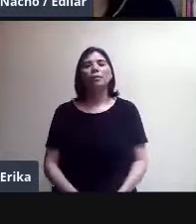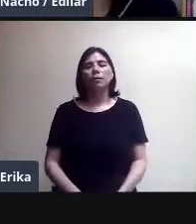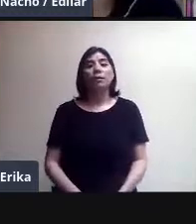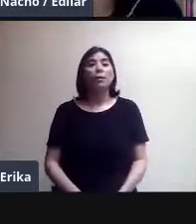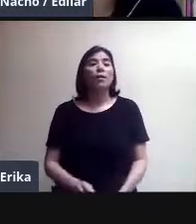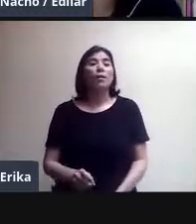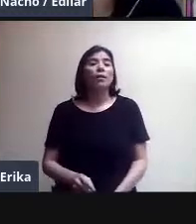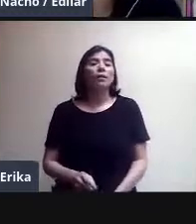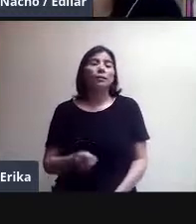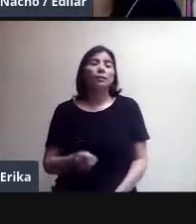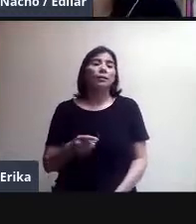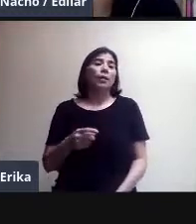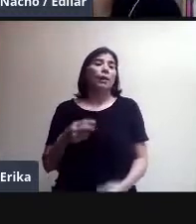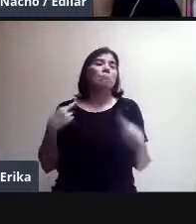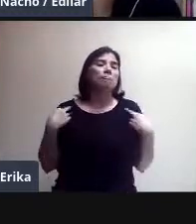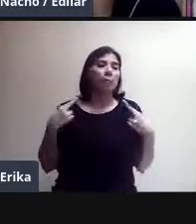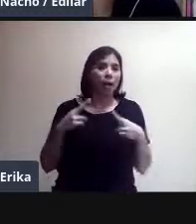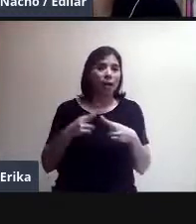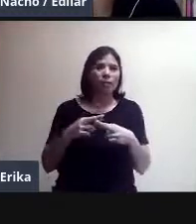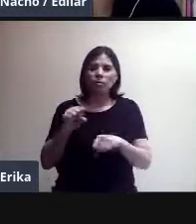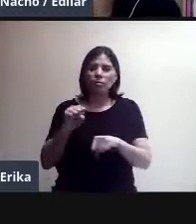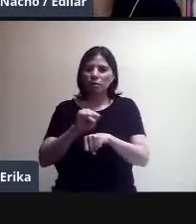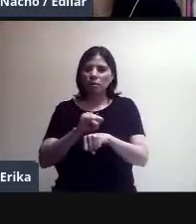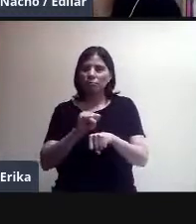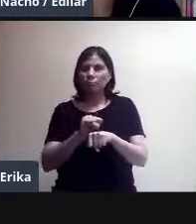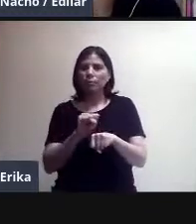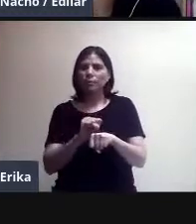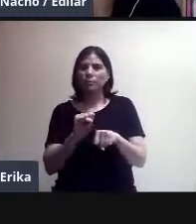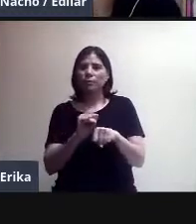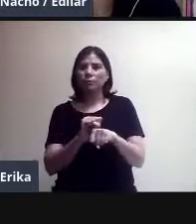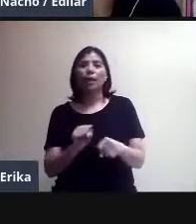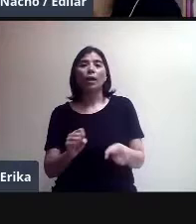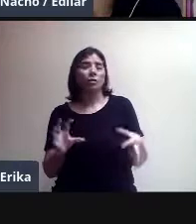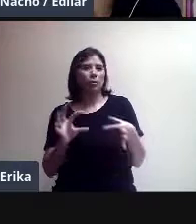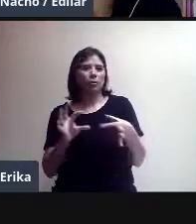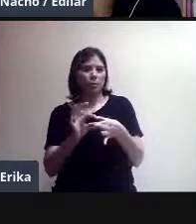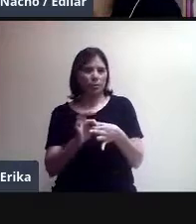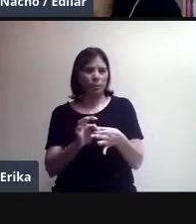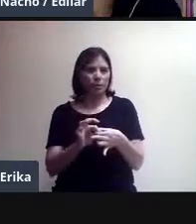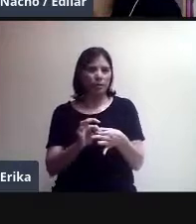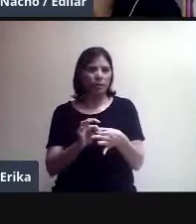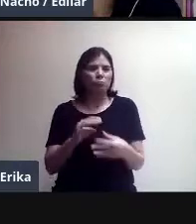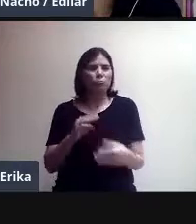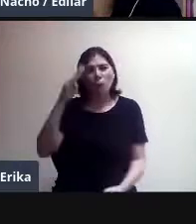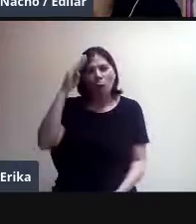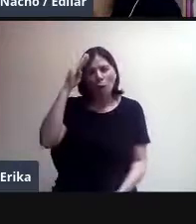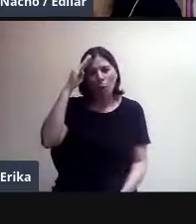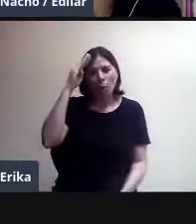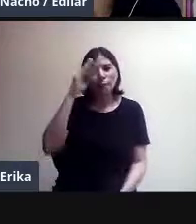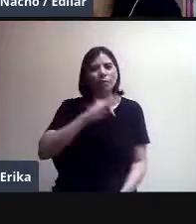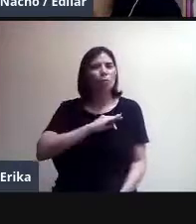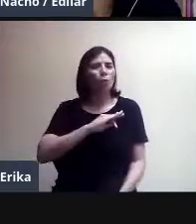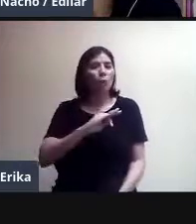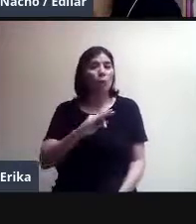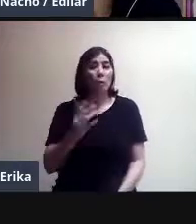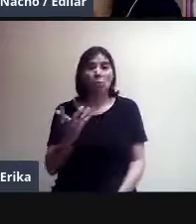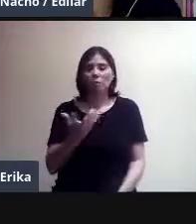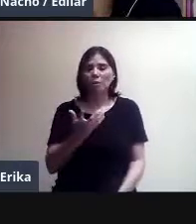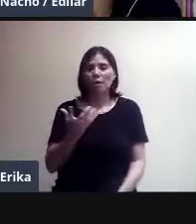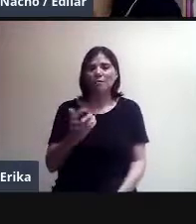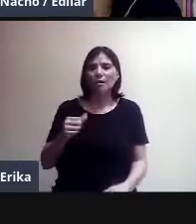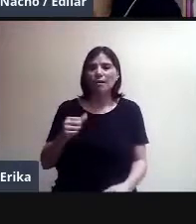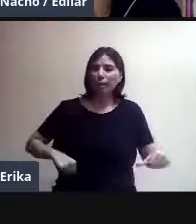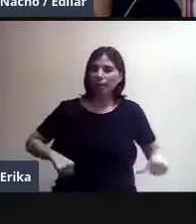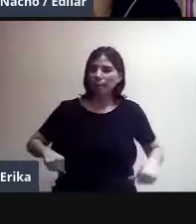estarán pensando que este tipo de actividades se pueden hacer. Hay una cantidad bárbara de simuladores gratuitos en